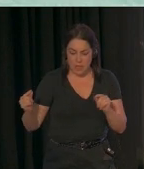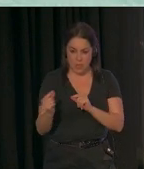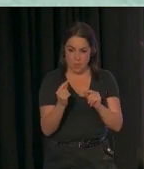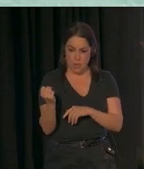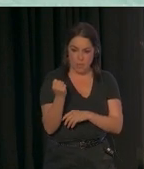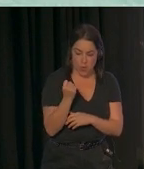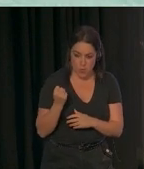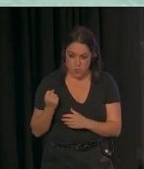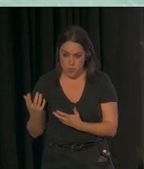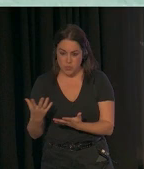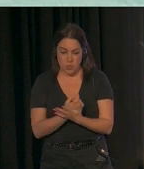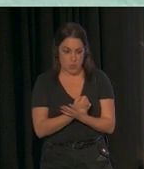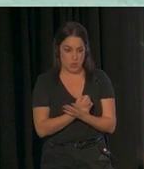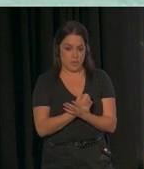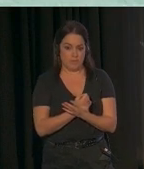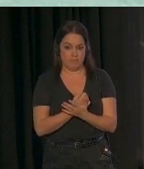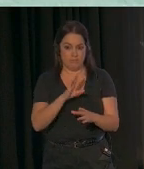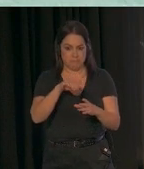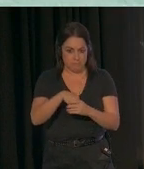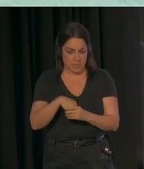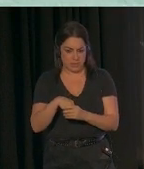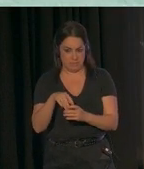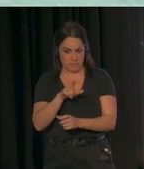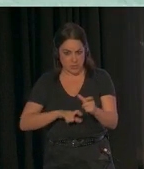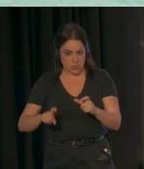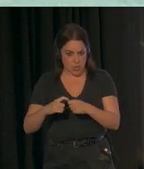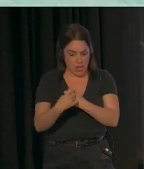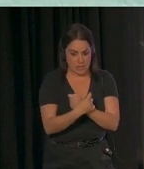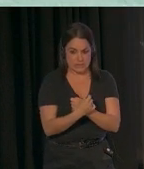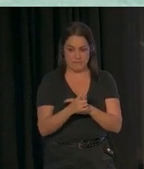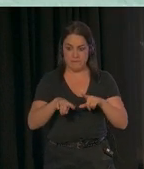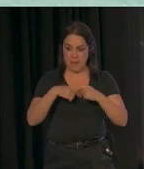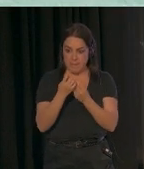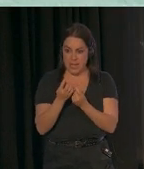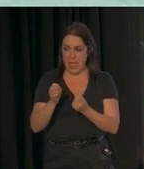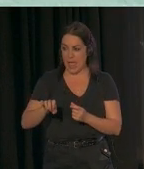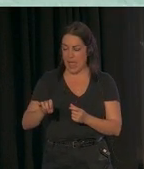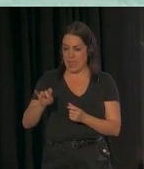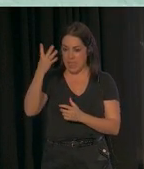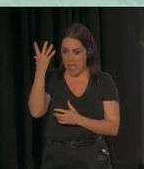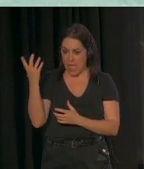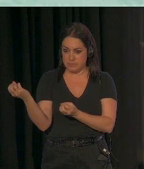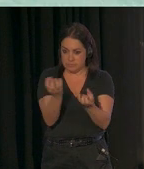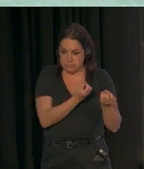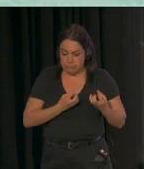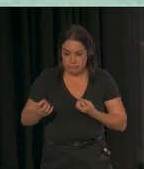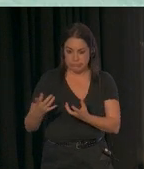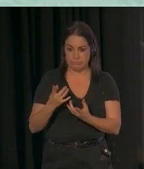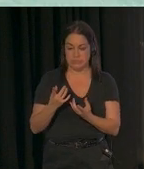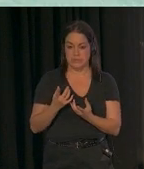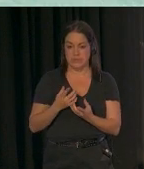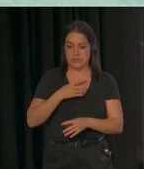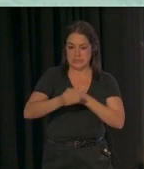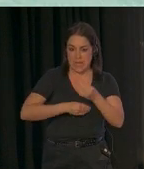de los distintos miembros del equipo. Mucho intercambio de ideas entre las familias. Se hacen ejercicios entre las sesiones. Y también evidentemente